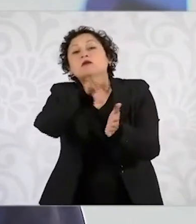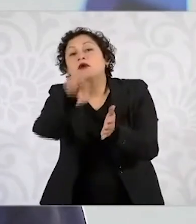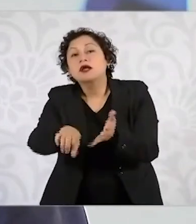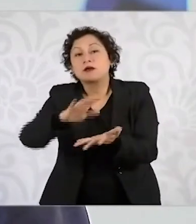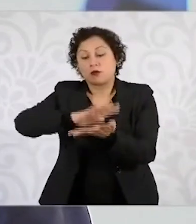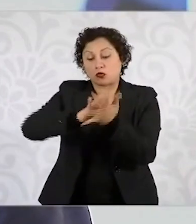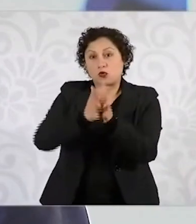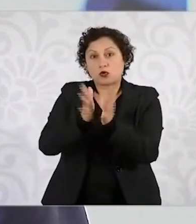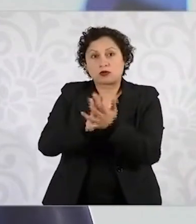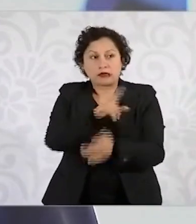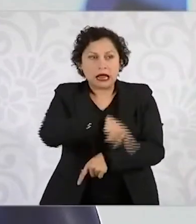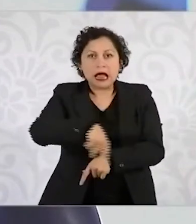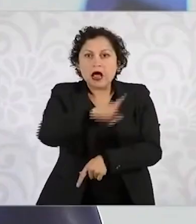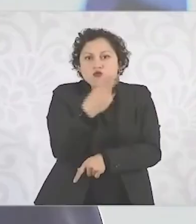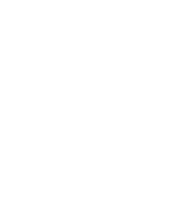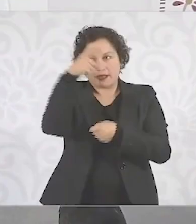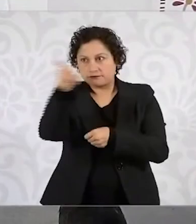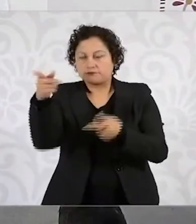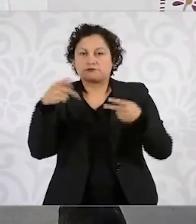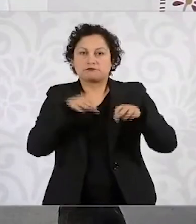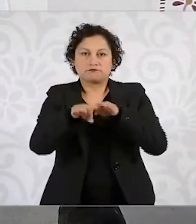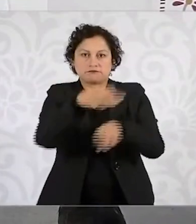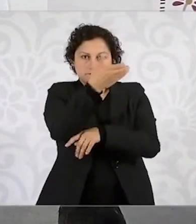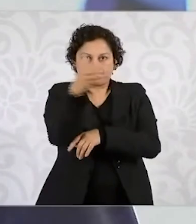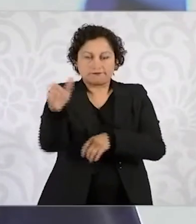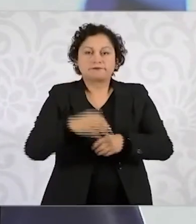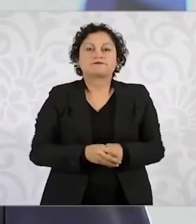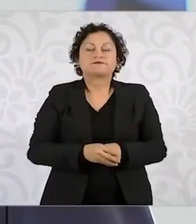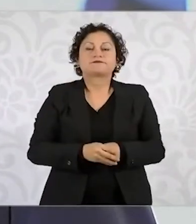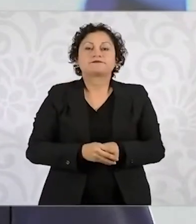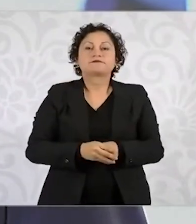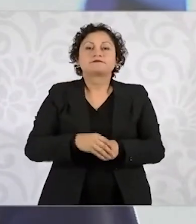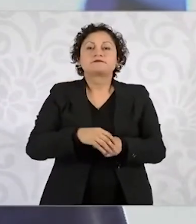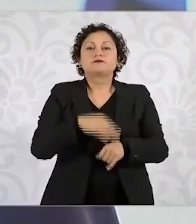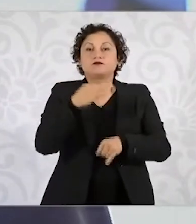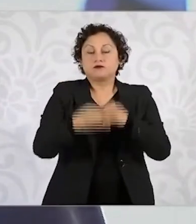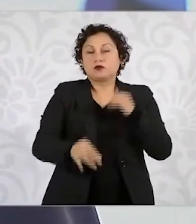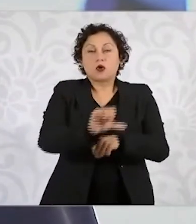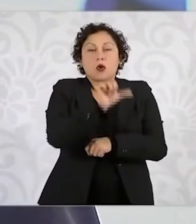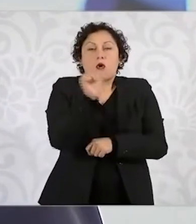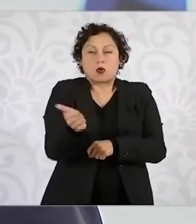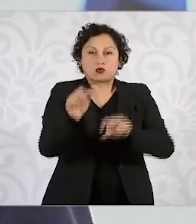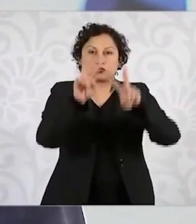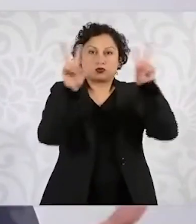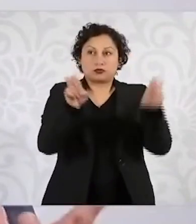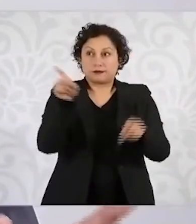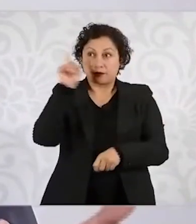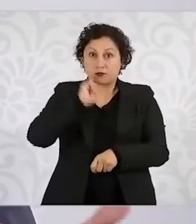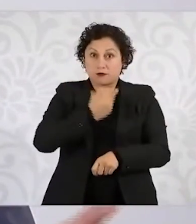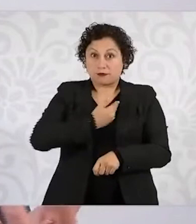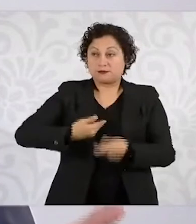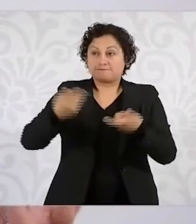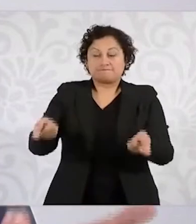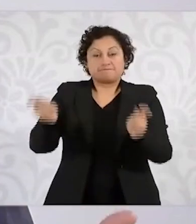martes 22 de julio en el Palacio Nacional. Este es un aspecto central que nos ha encargado la presidenta. Tenemos que